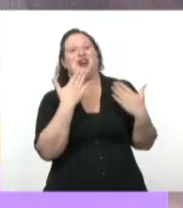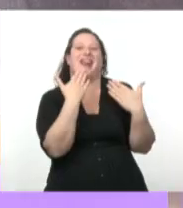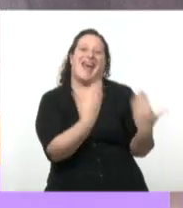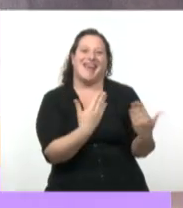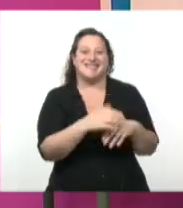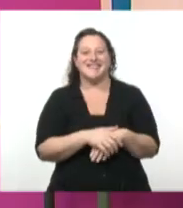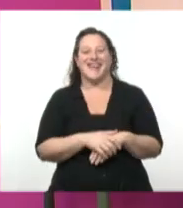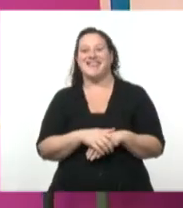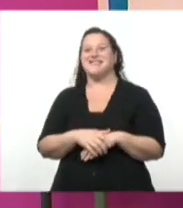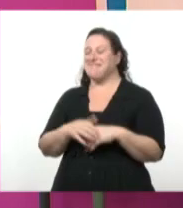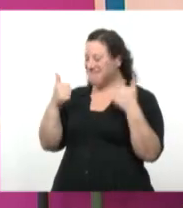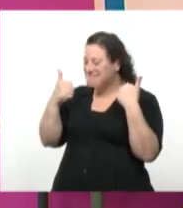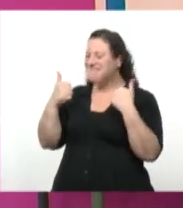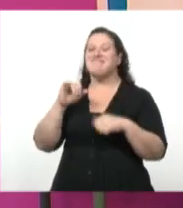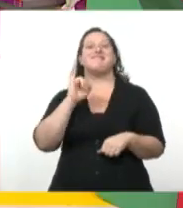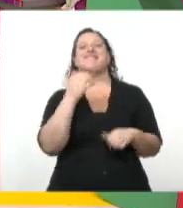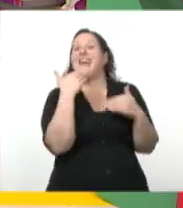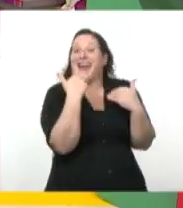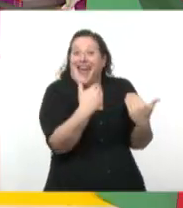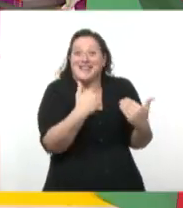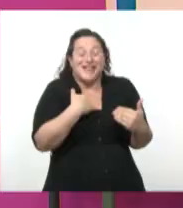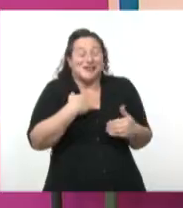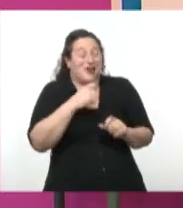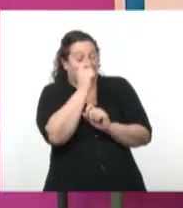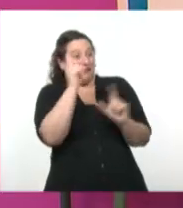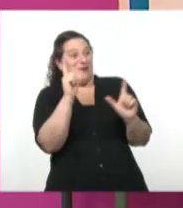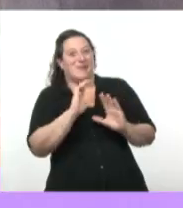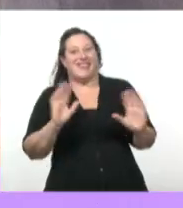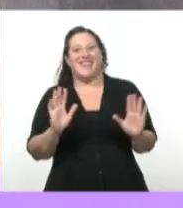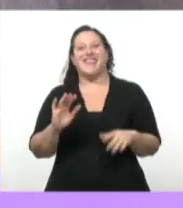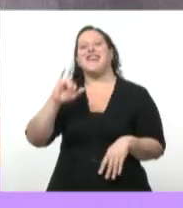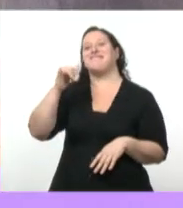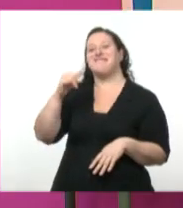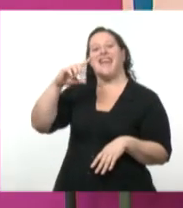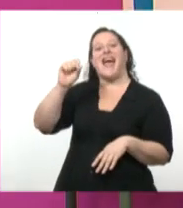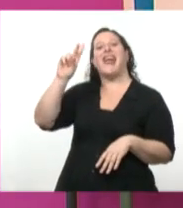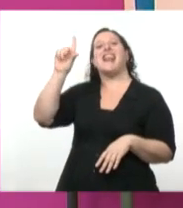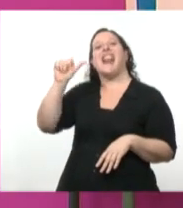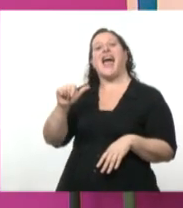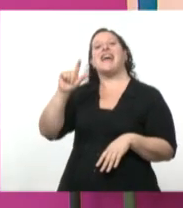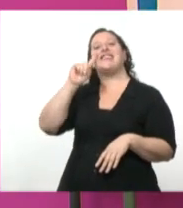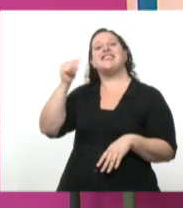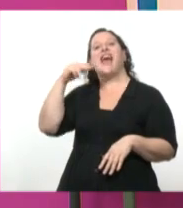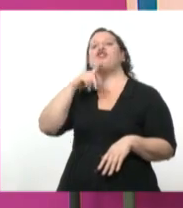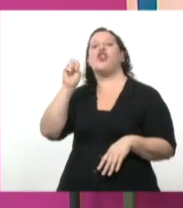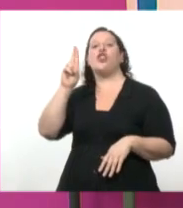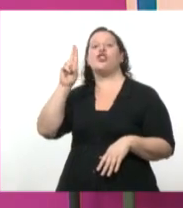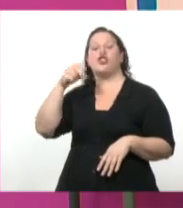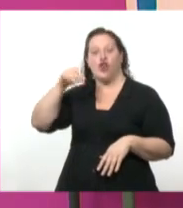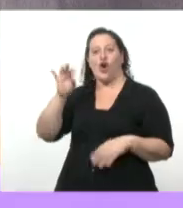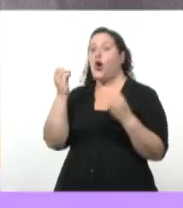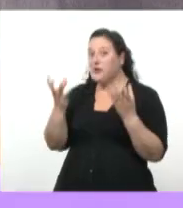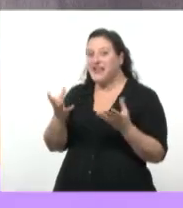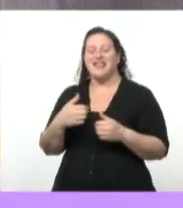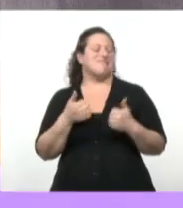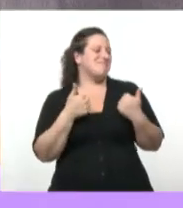bien ahí. Gracias por esta presentación, no me la esperaba, la verdad. Carla y Antorno, ¿cómo te va? Bueno, bien. ¿Vos, Darío, cómo estás? Bien,